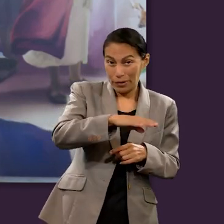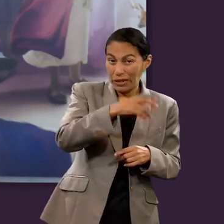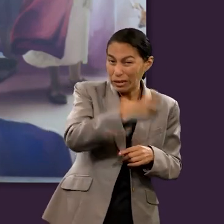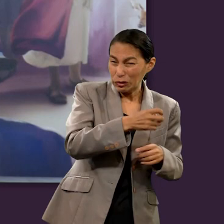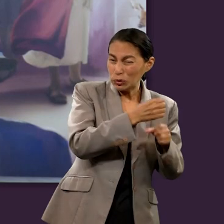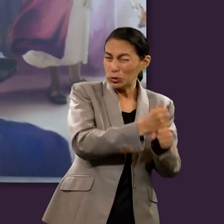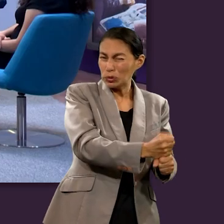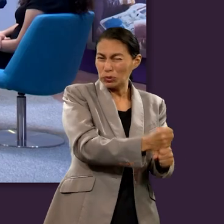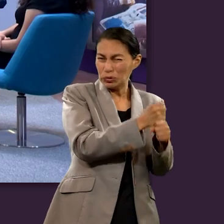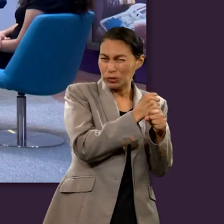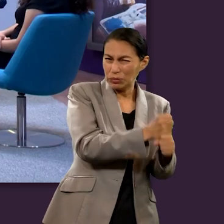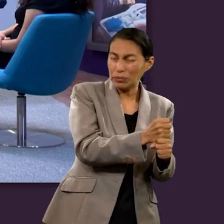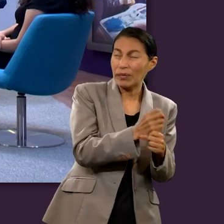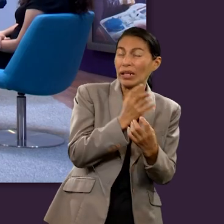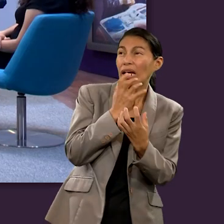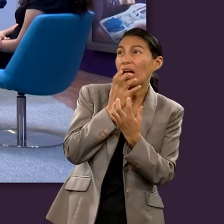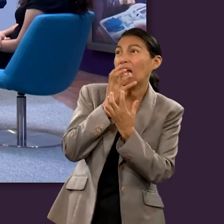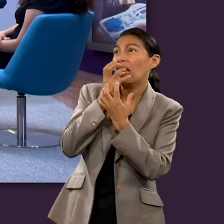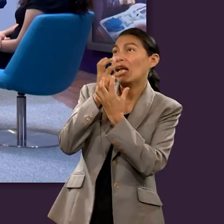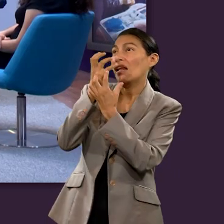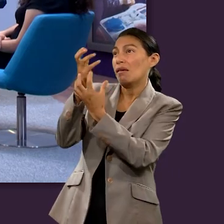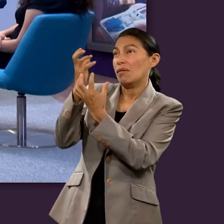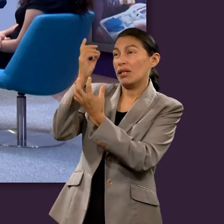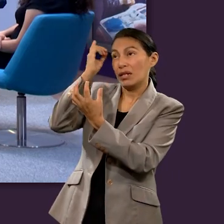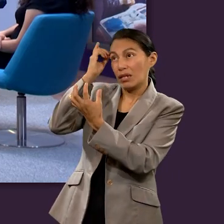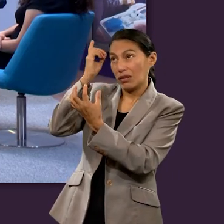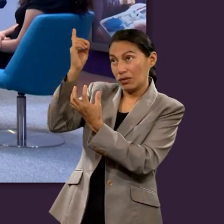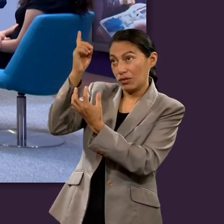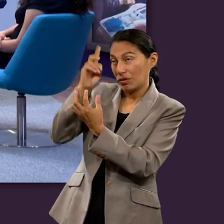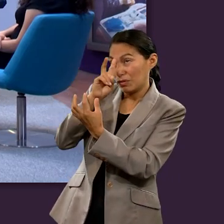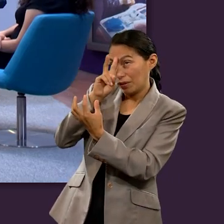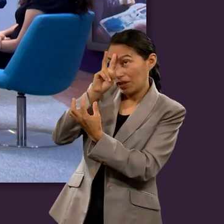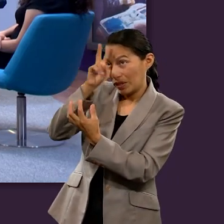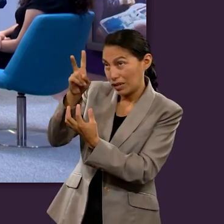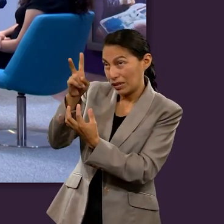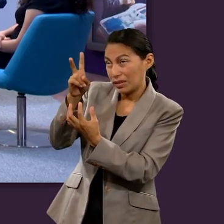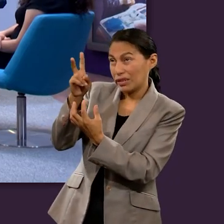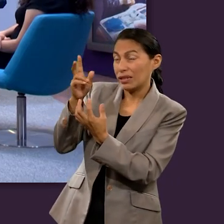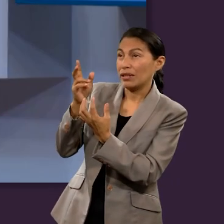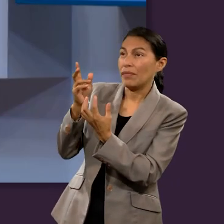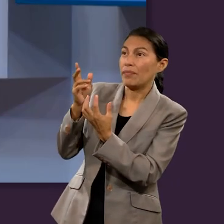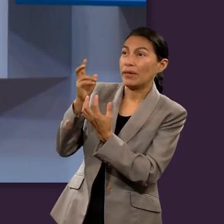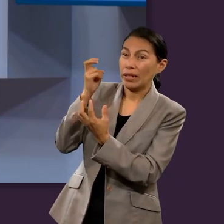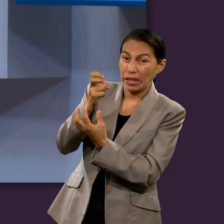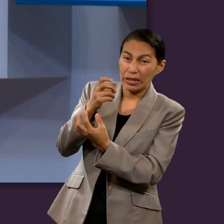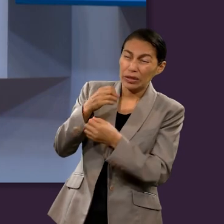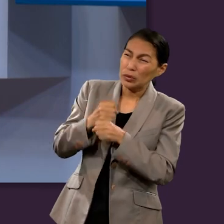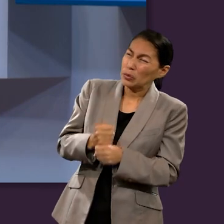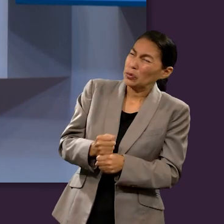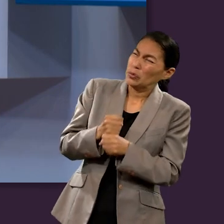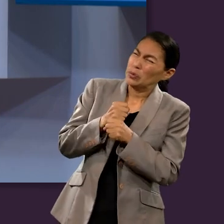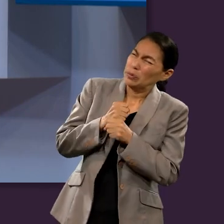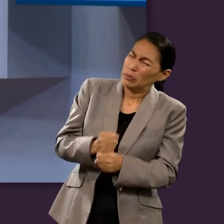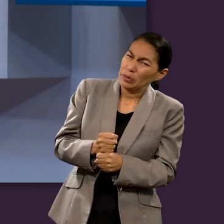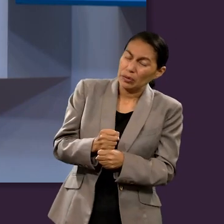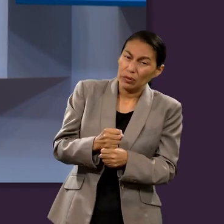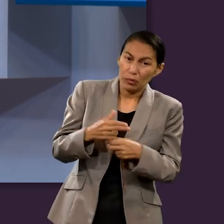de decir que esas muertes esos sufrimientos claman a Dios por venganza